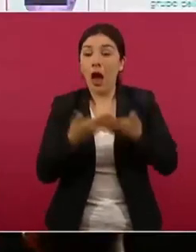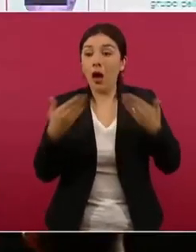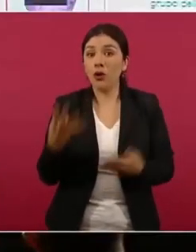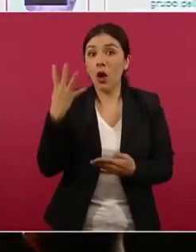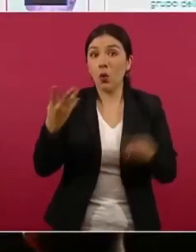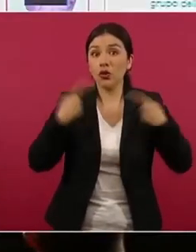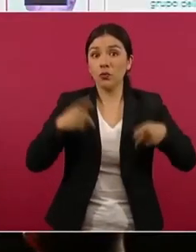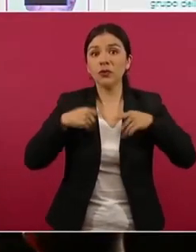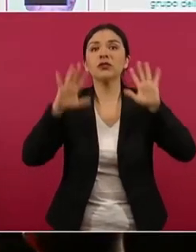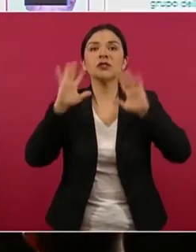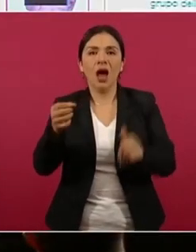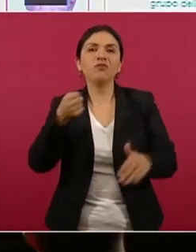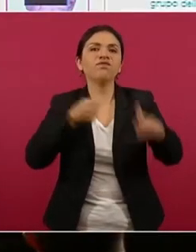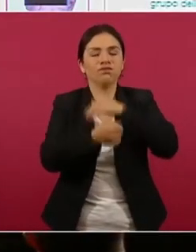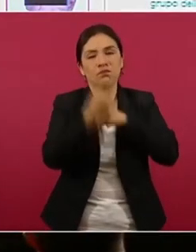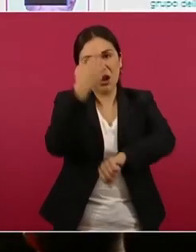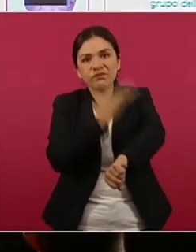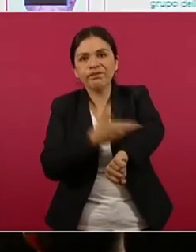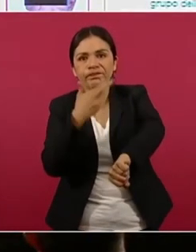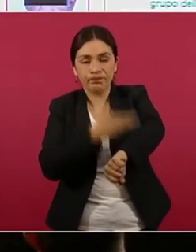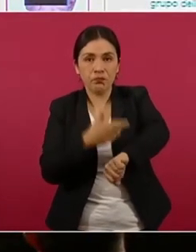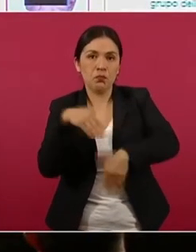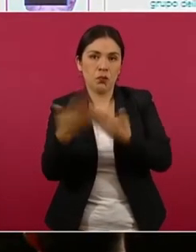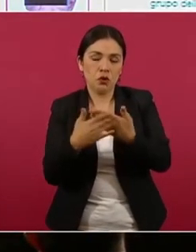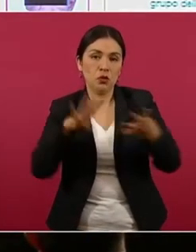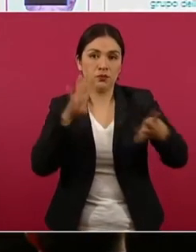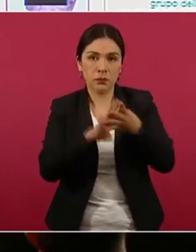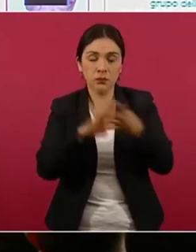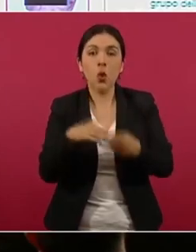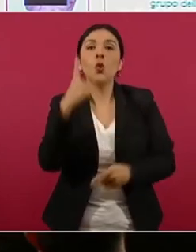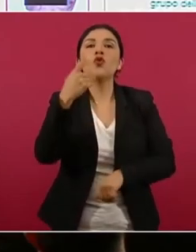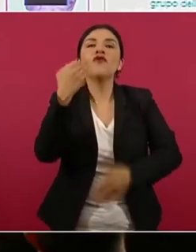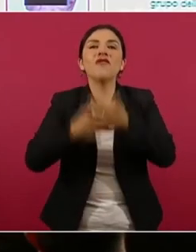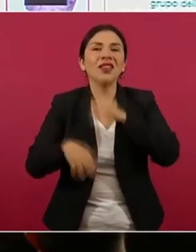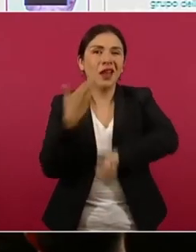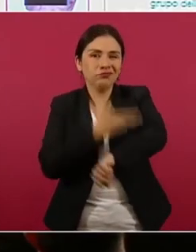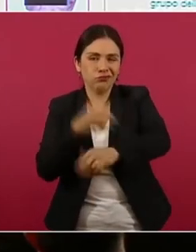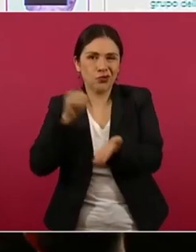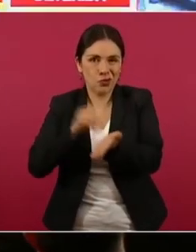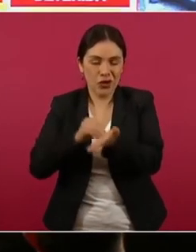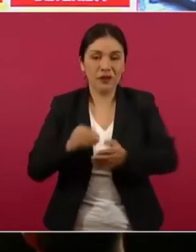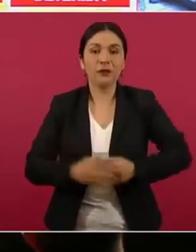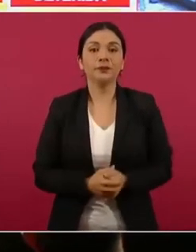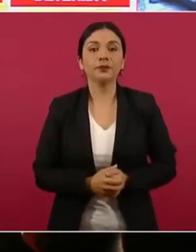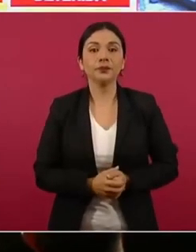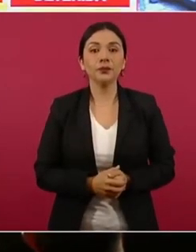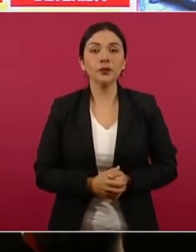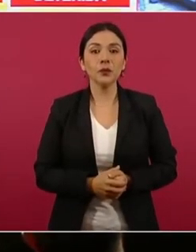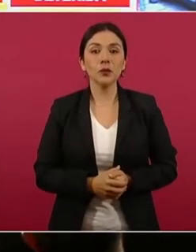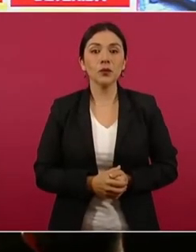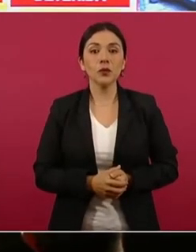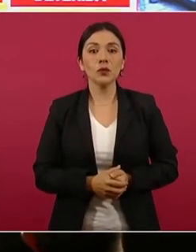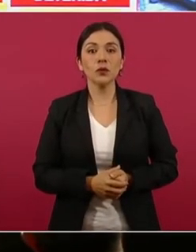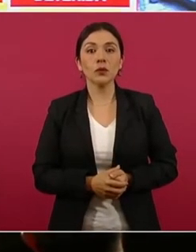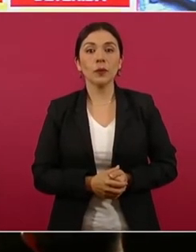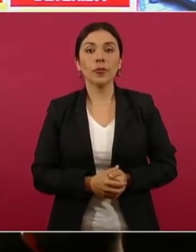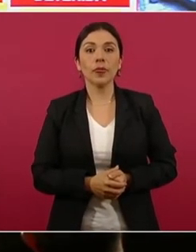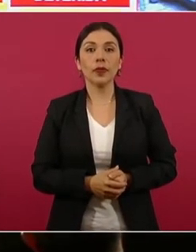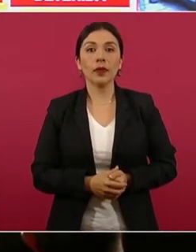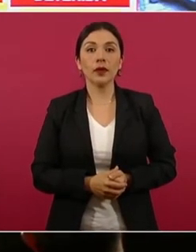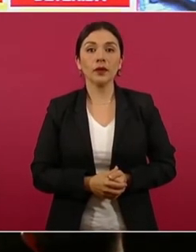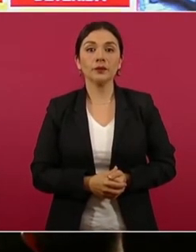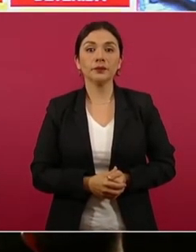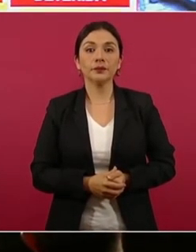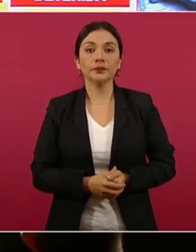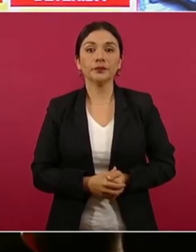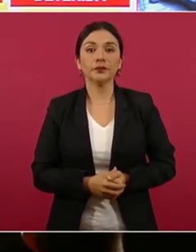y uno más está pendiente de su vinculación. Siguiente, la siguiente, por favor. Informamos de la